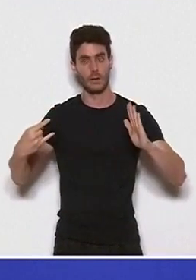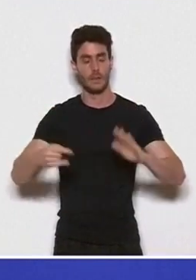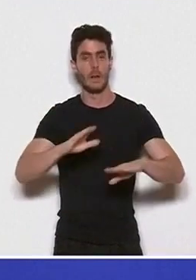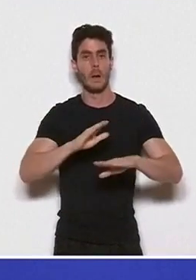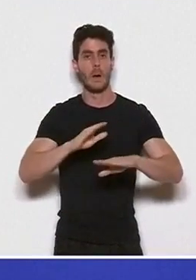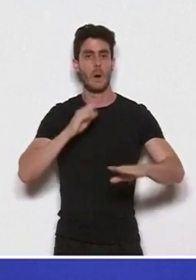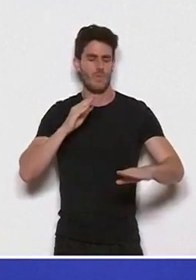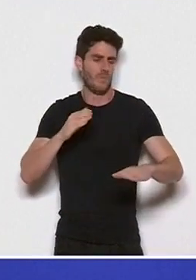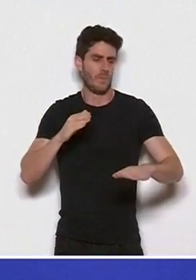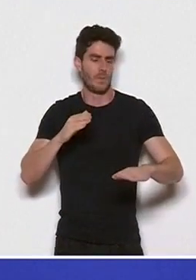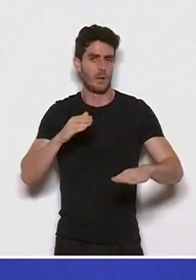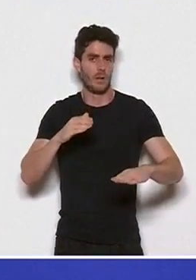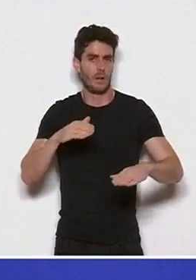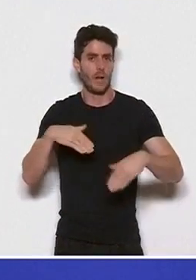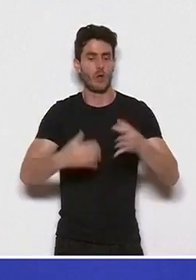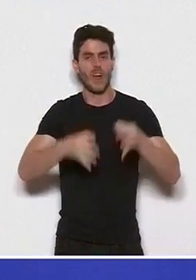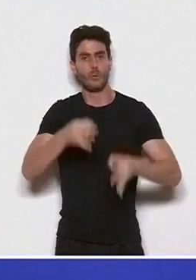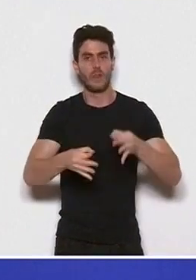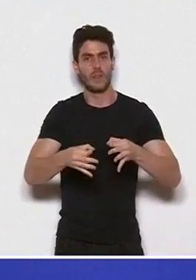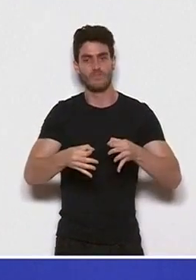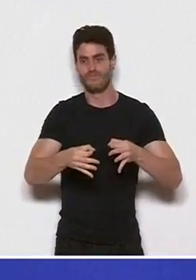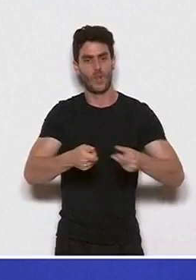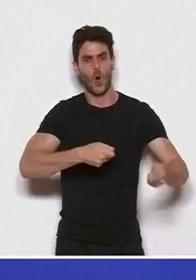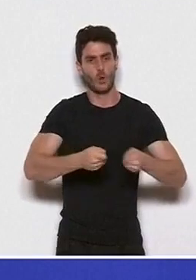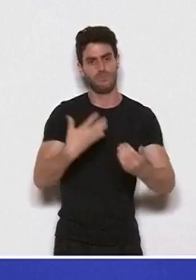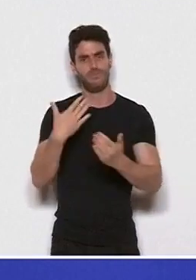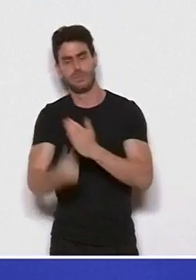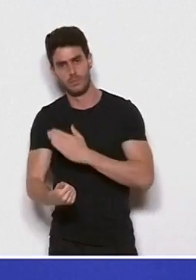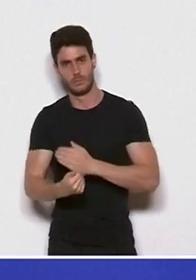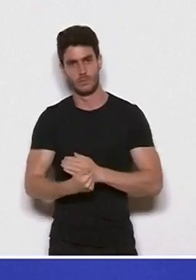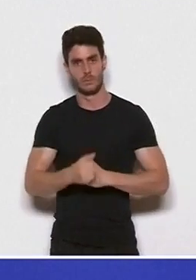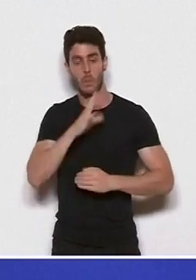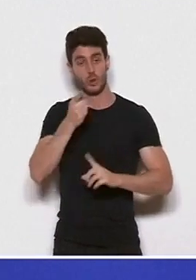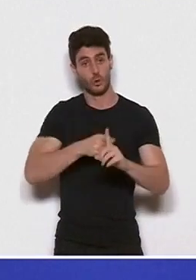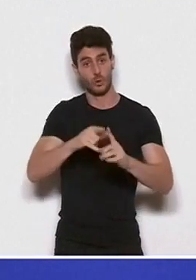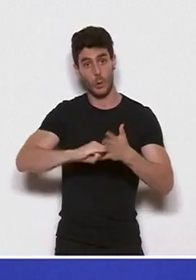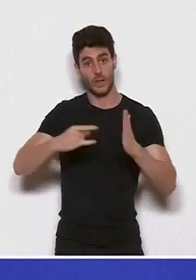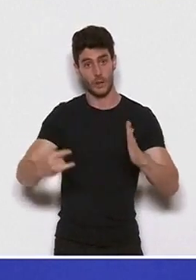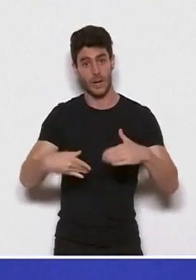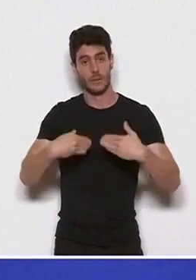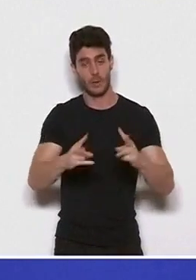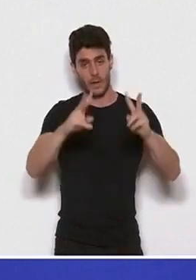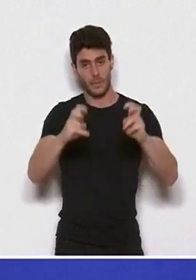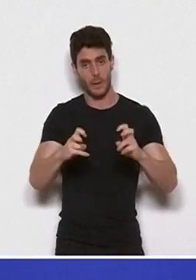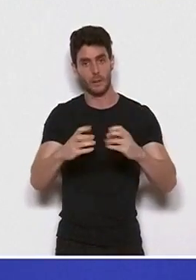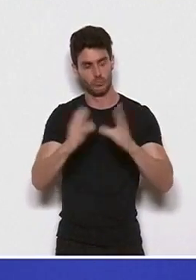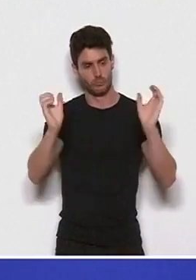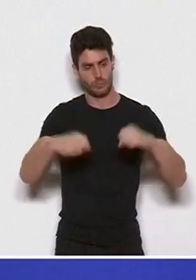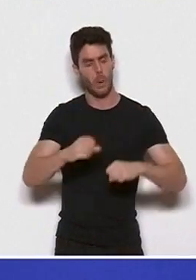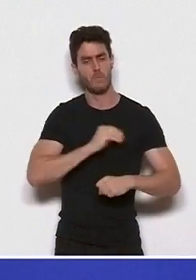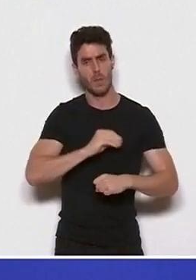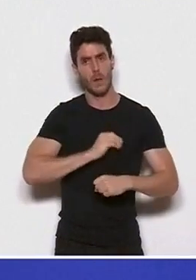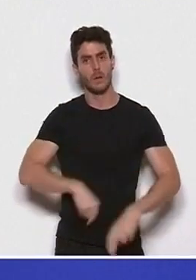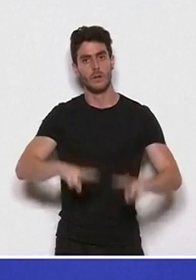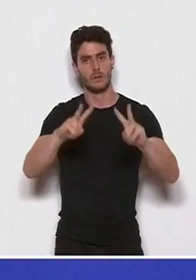escapar al control de la justicia. Ante esto, una de las cuestiones sobre las que hemos acercado posiciones es